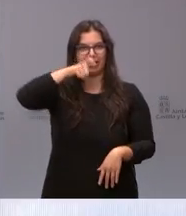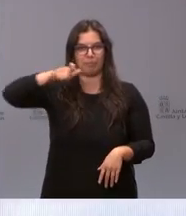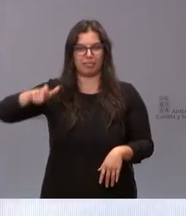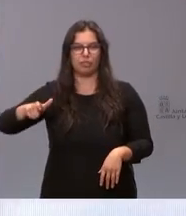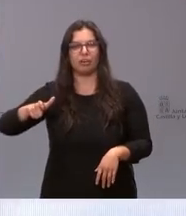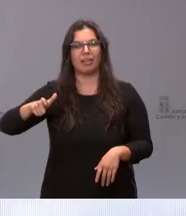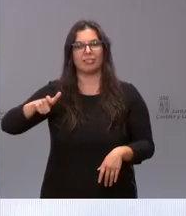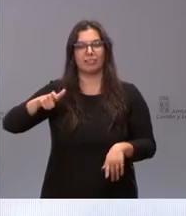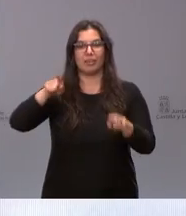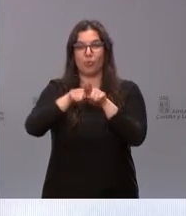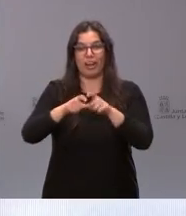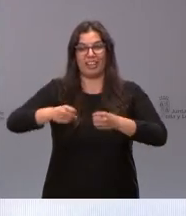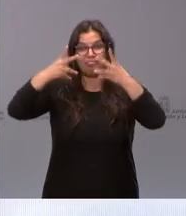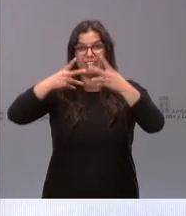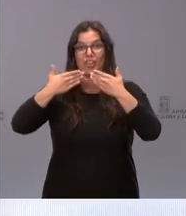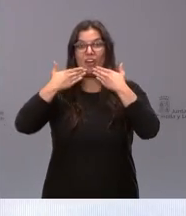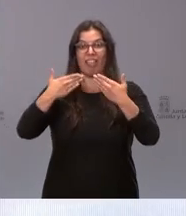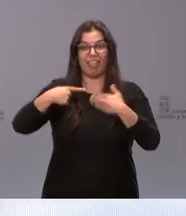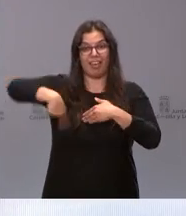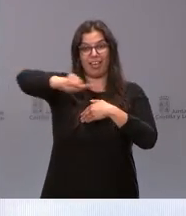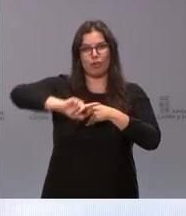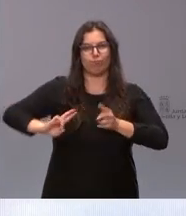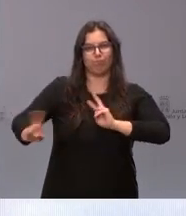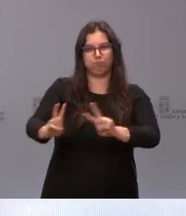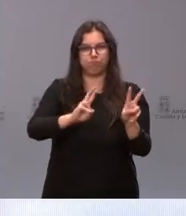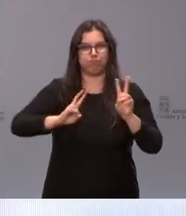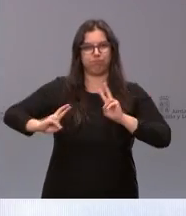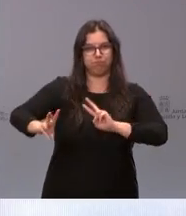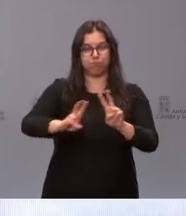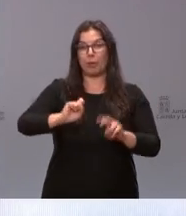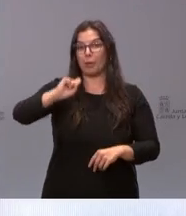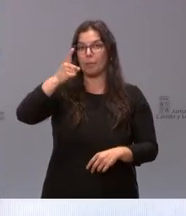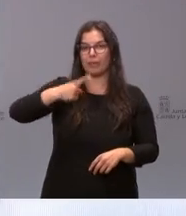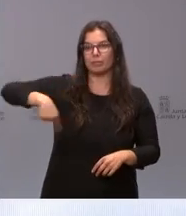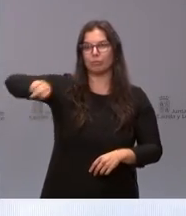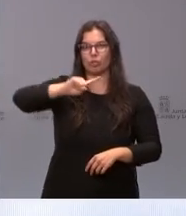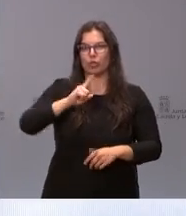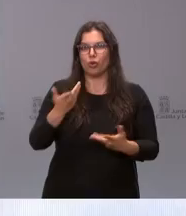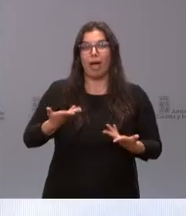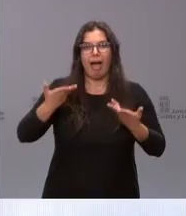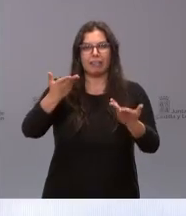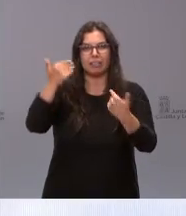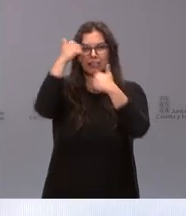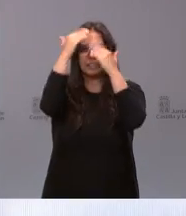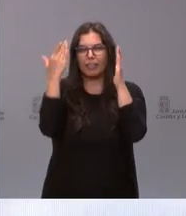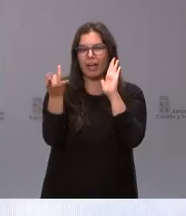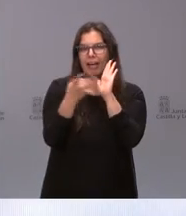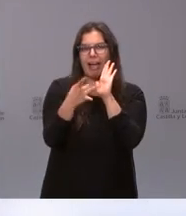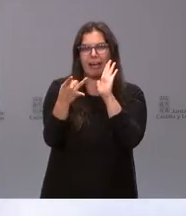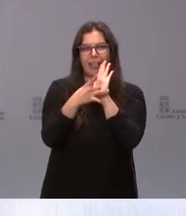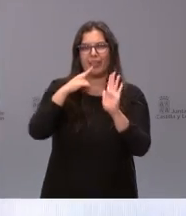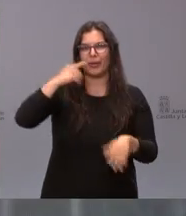dan vida todos los días del año y sobre todo que estáis dando unos parámetros de calidad asistencial de este